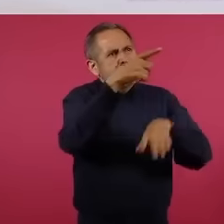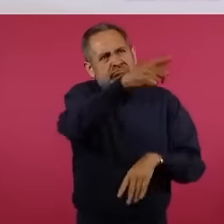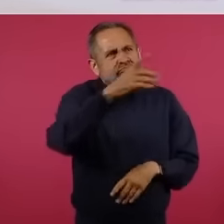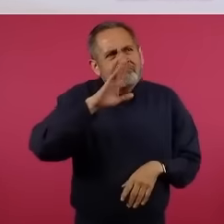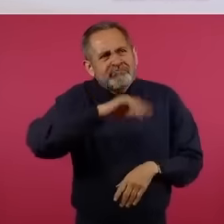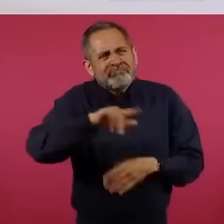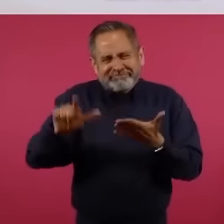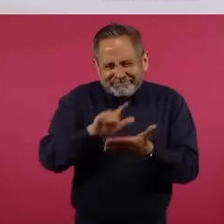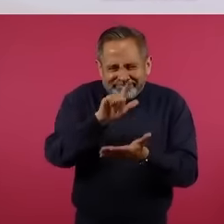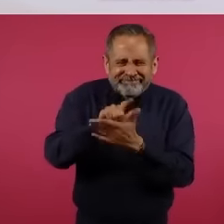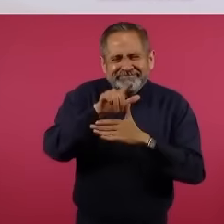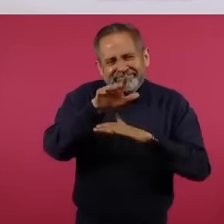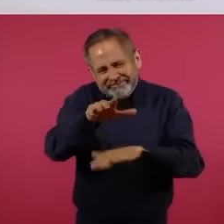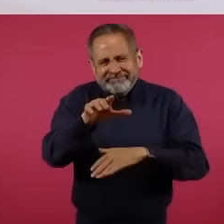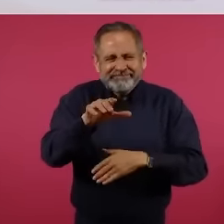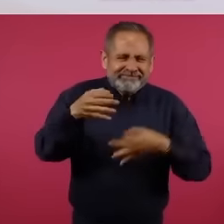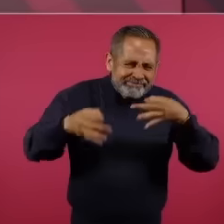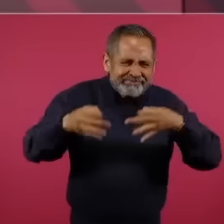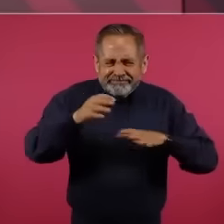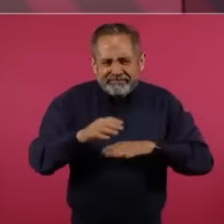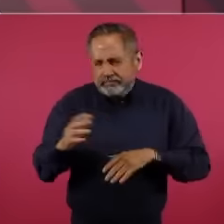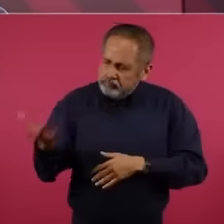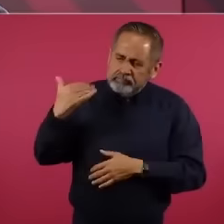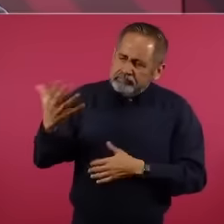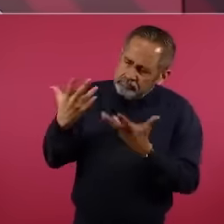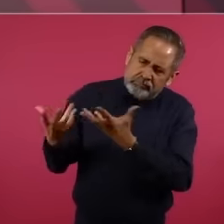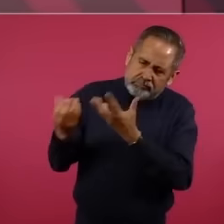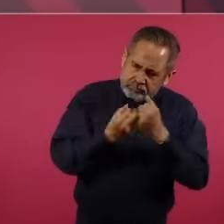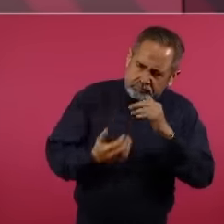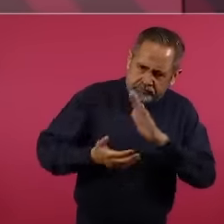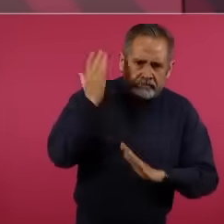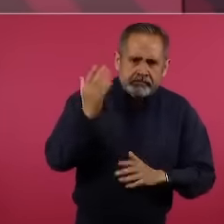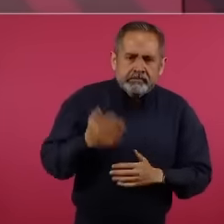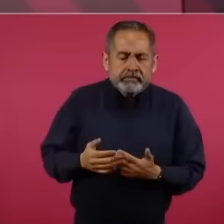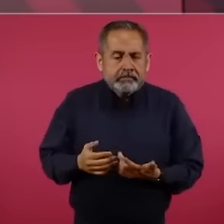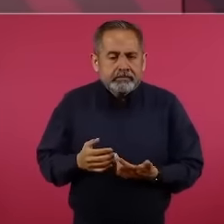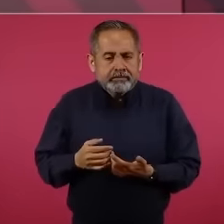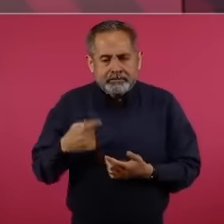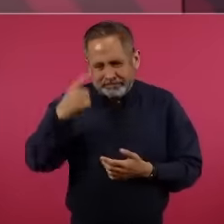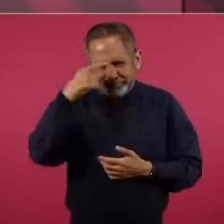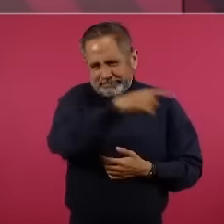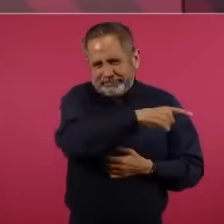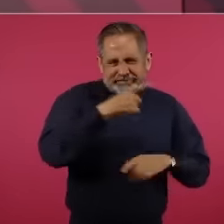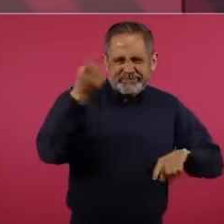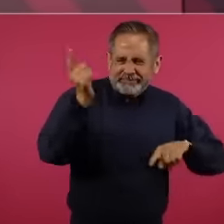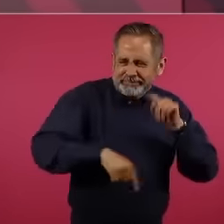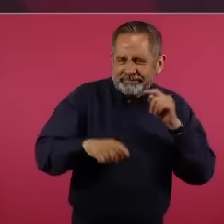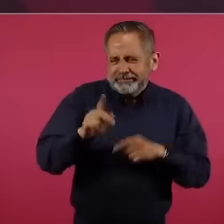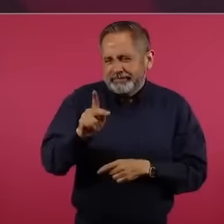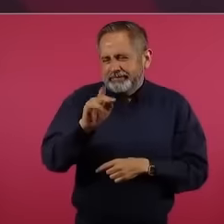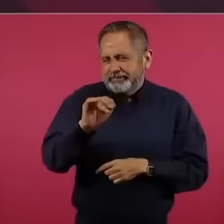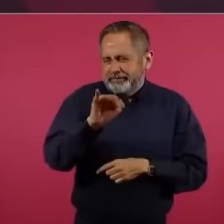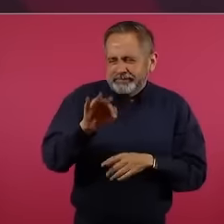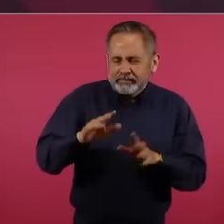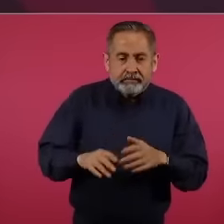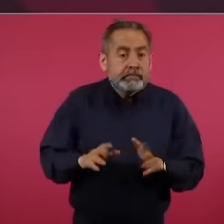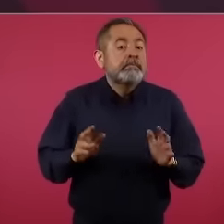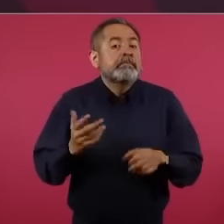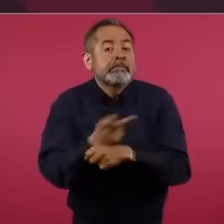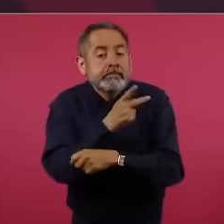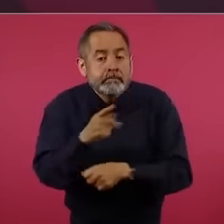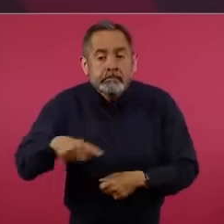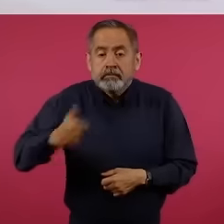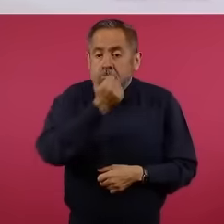del Poder Judicial, y dicen todos